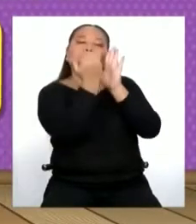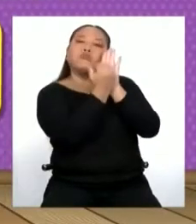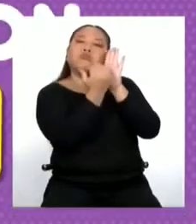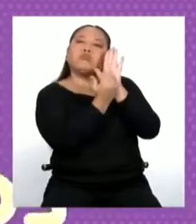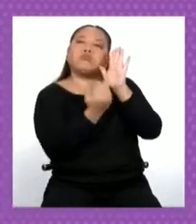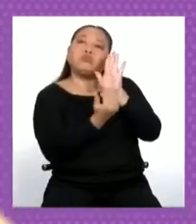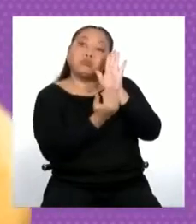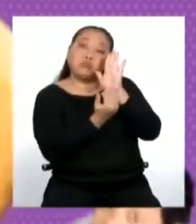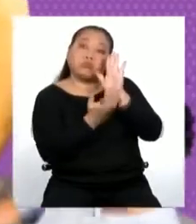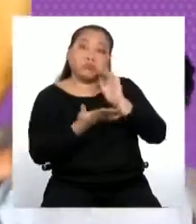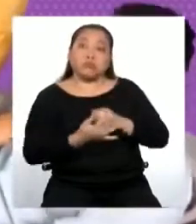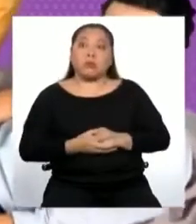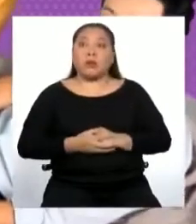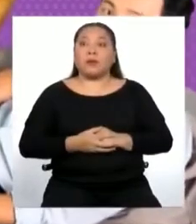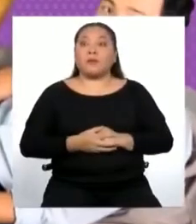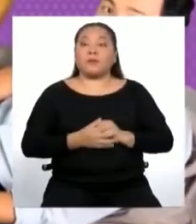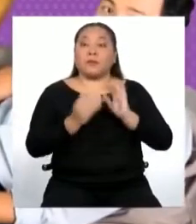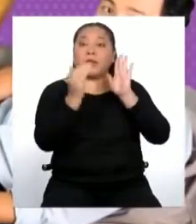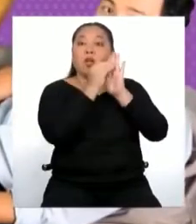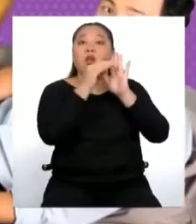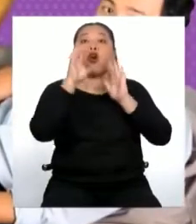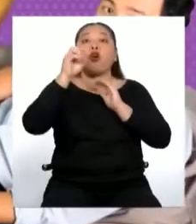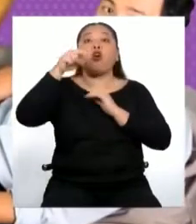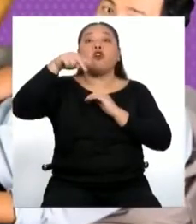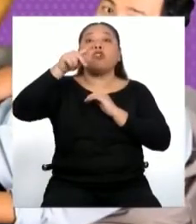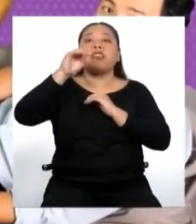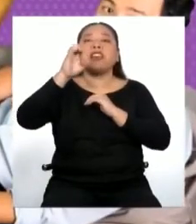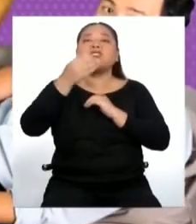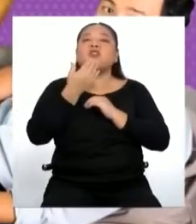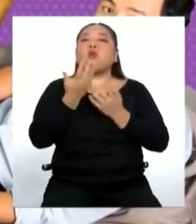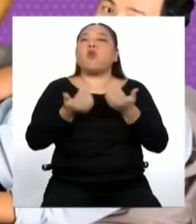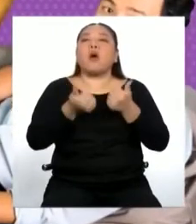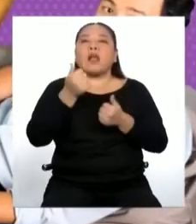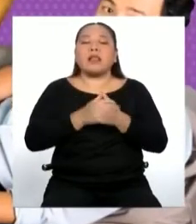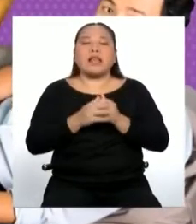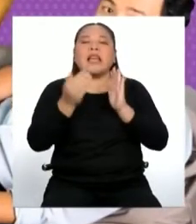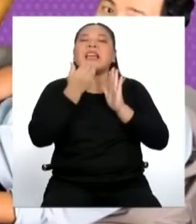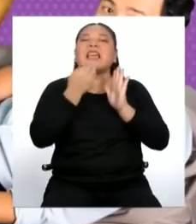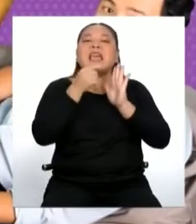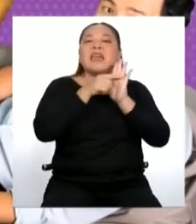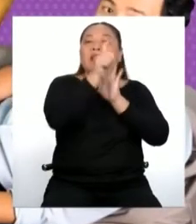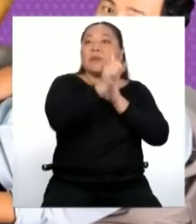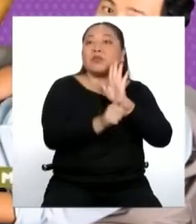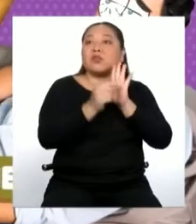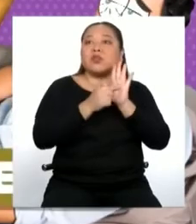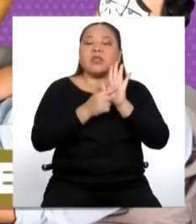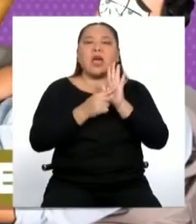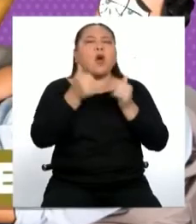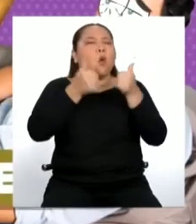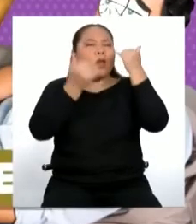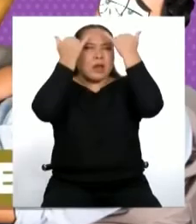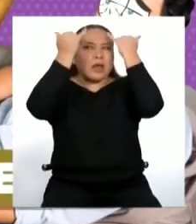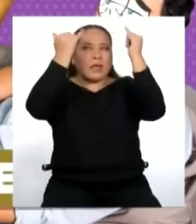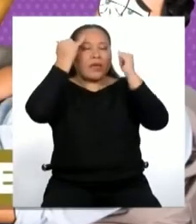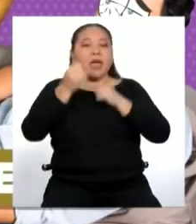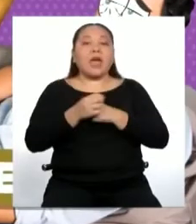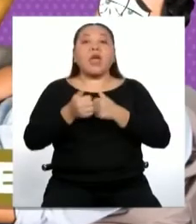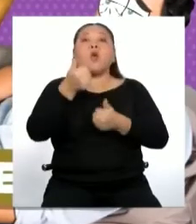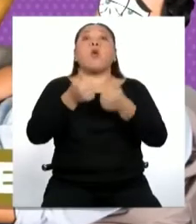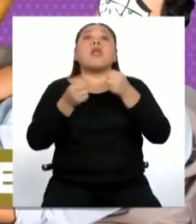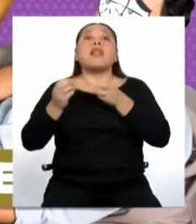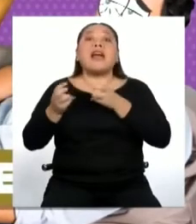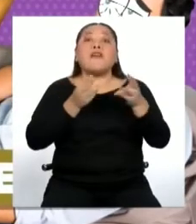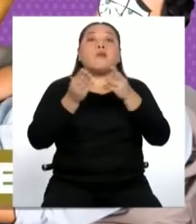Estos son el contexto, el destinatario, la intención y el medio. Pero,